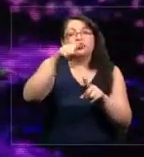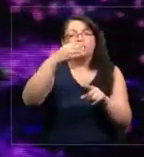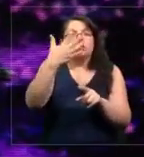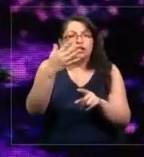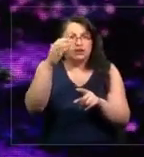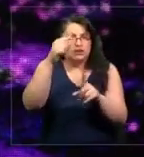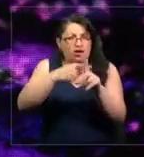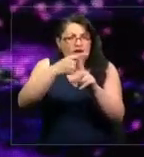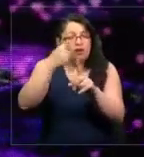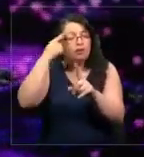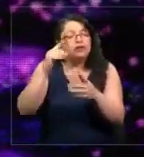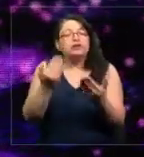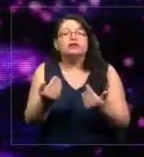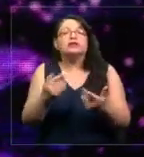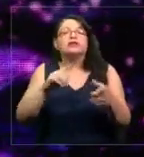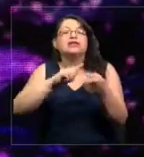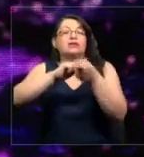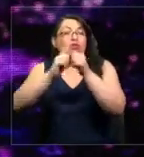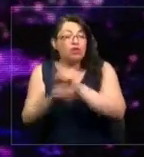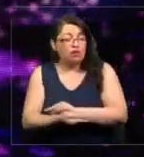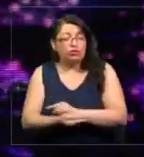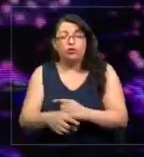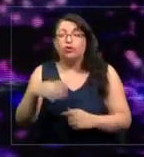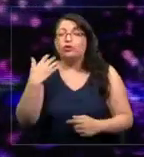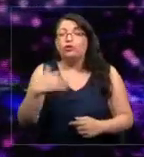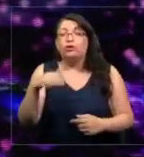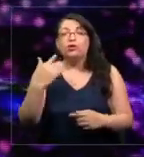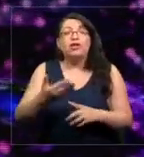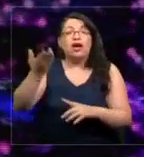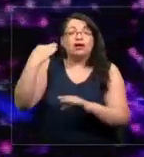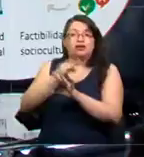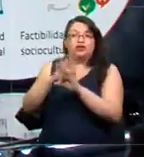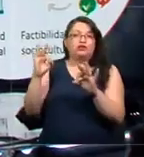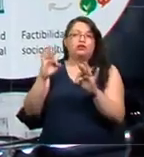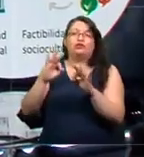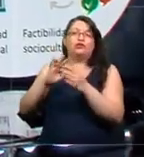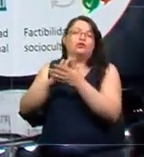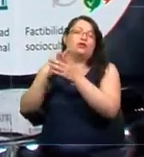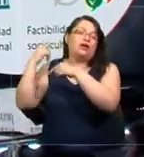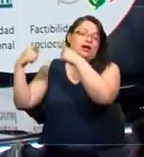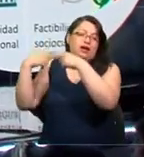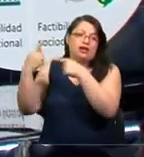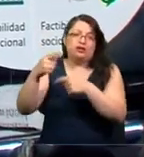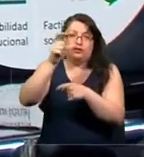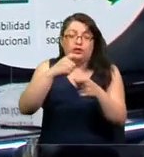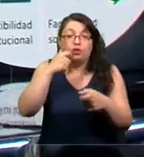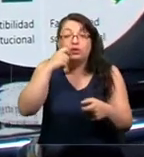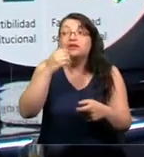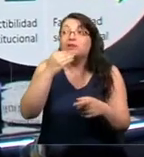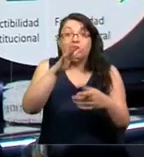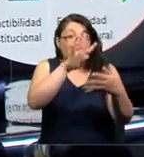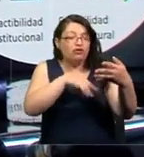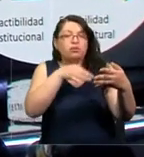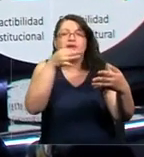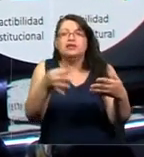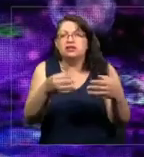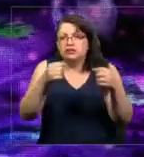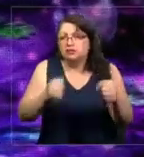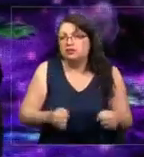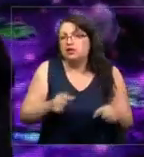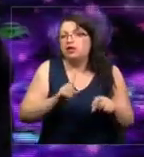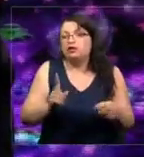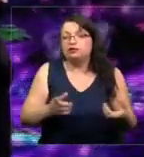cambios a una escala sin precedentes en la historia de la humanidad. Y entonces el informe también evalúa la factibilidad,